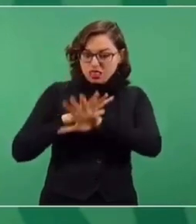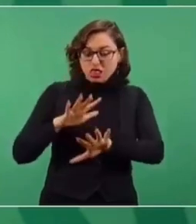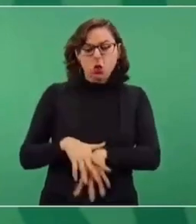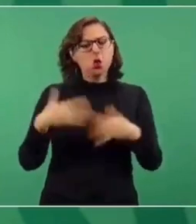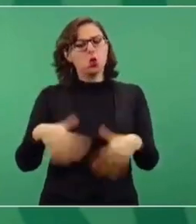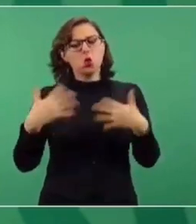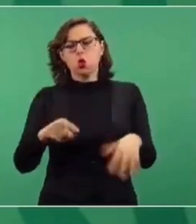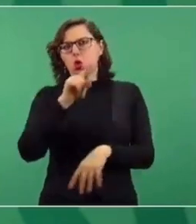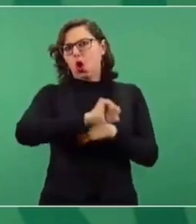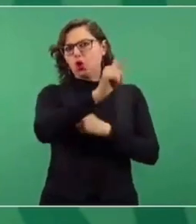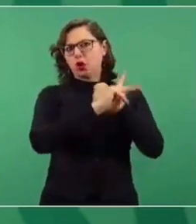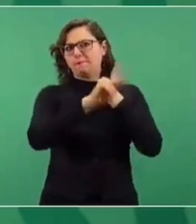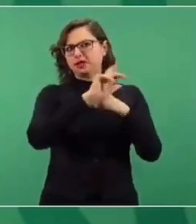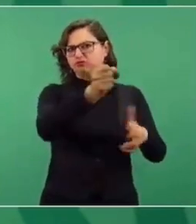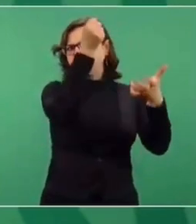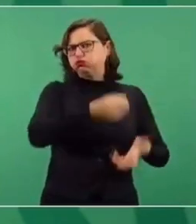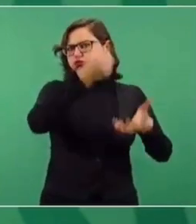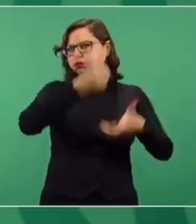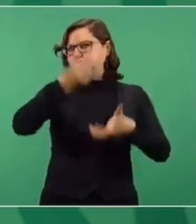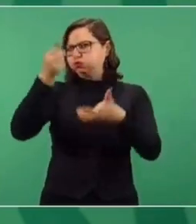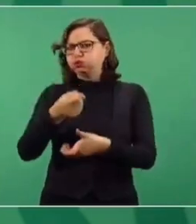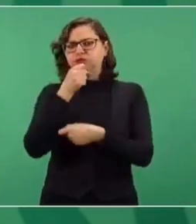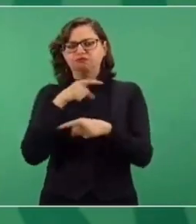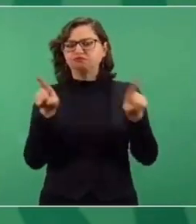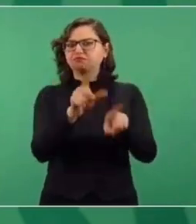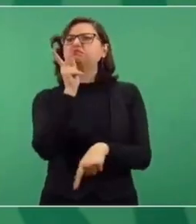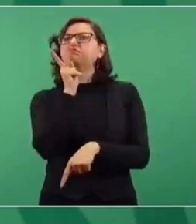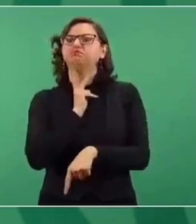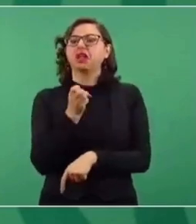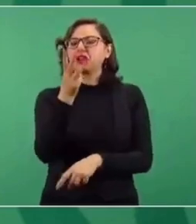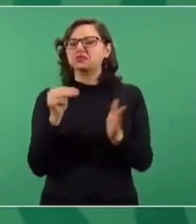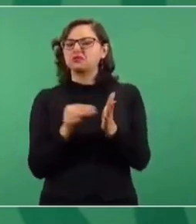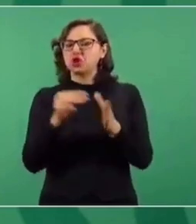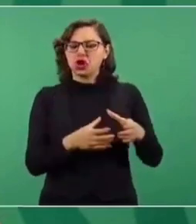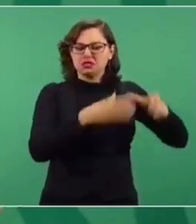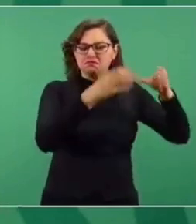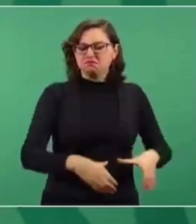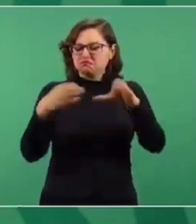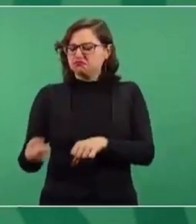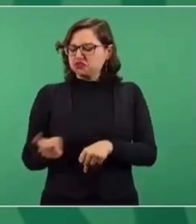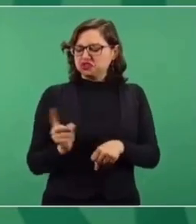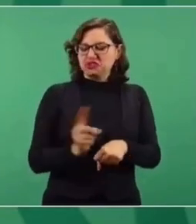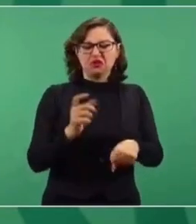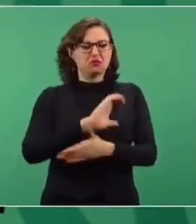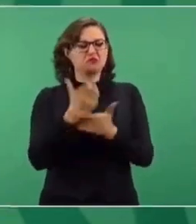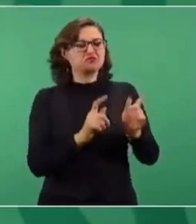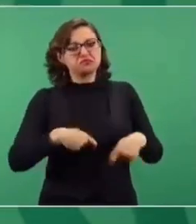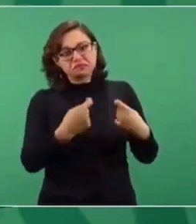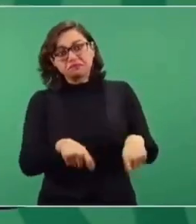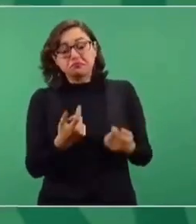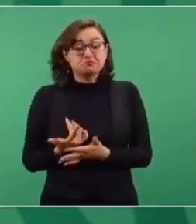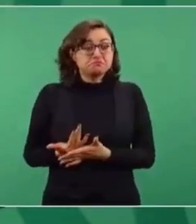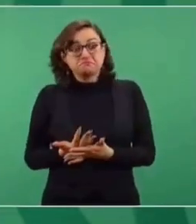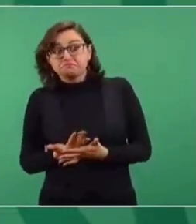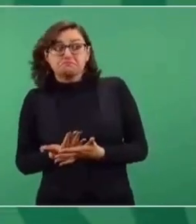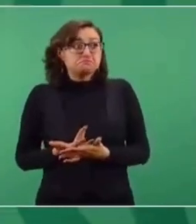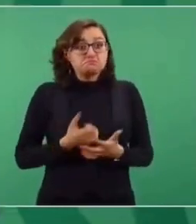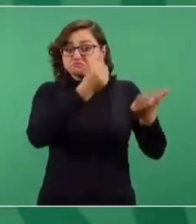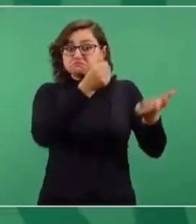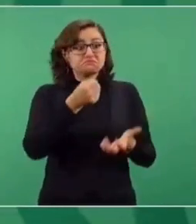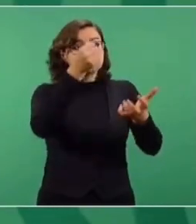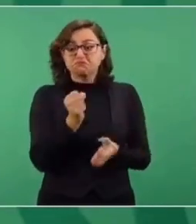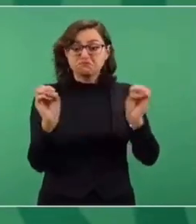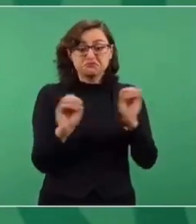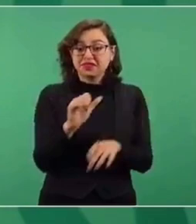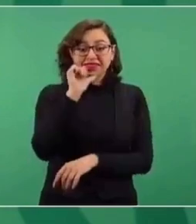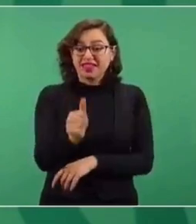producción petrolera hasta tres millones de barriles diarios. Se entregaron los contratos. No llegó inversión extranjera. Y